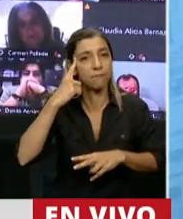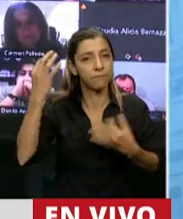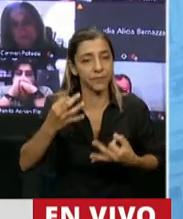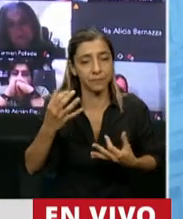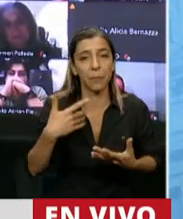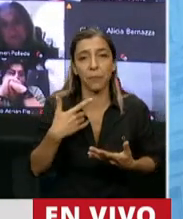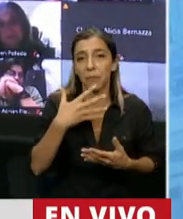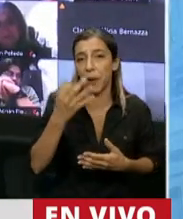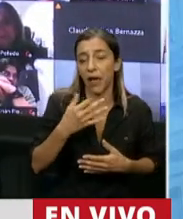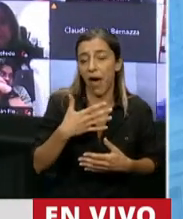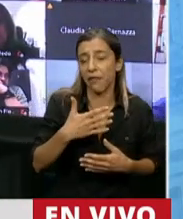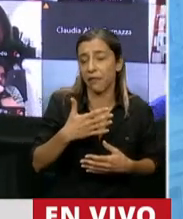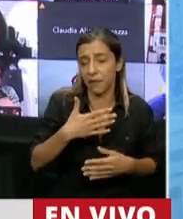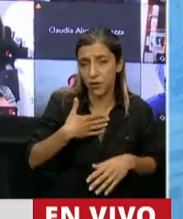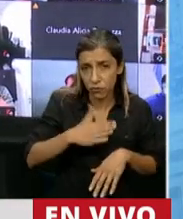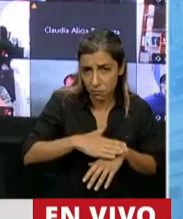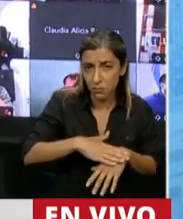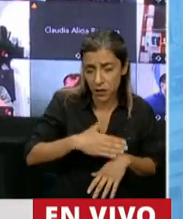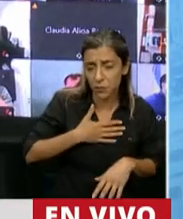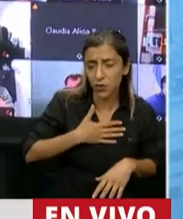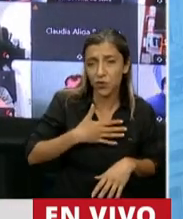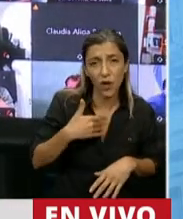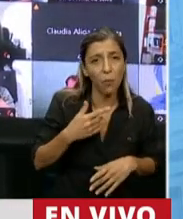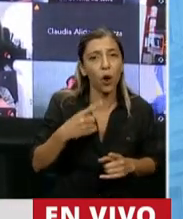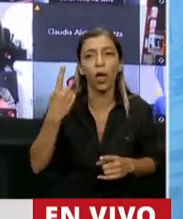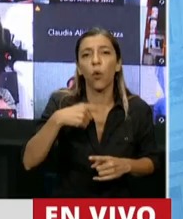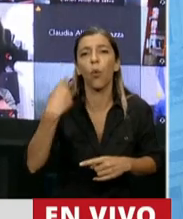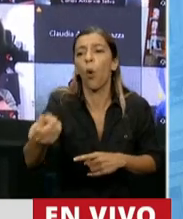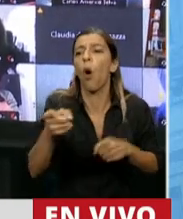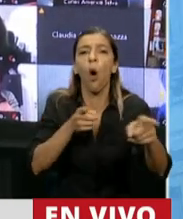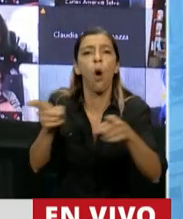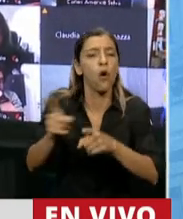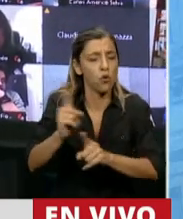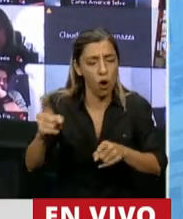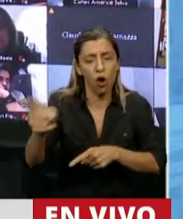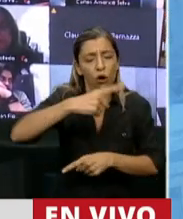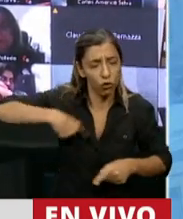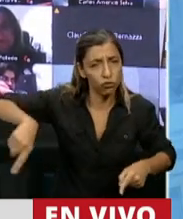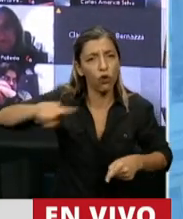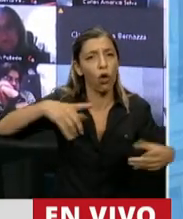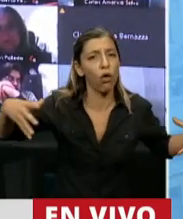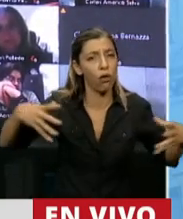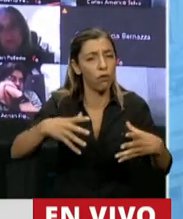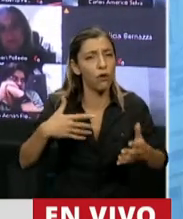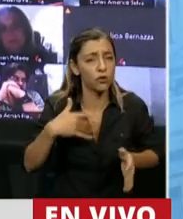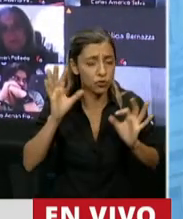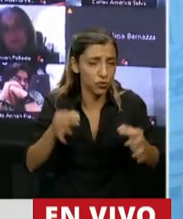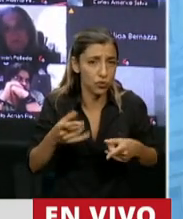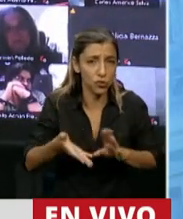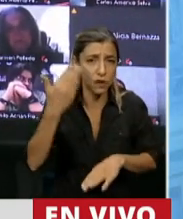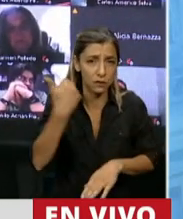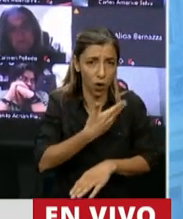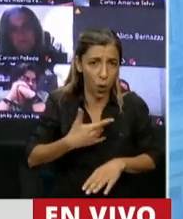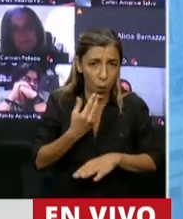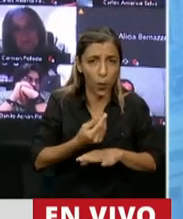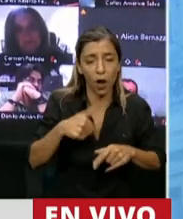del otro, porque la verdad me hago cargo porque hemos sido gobierno y si hoy somos oposición, lamentablemente es porque no